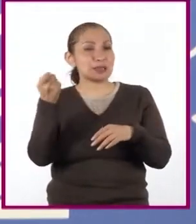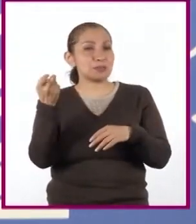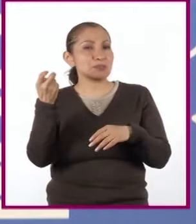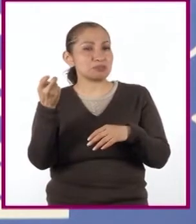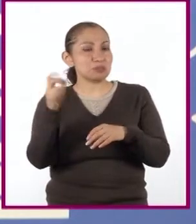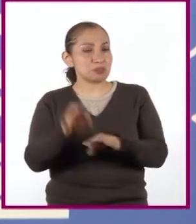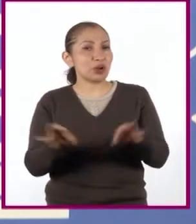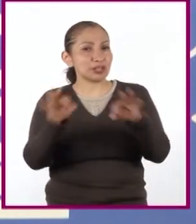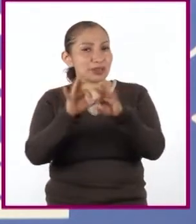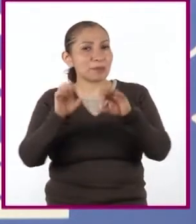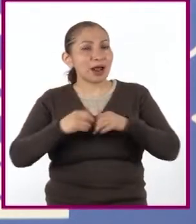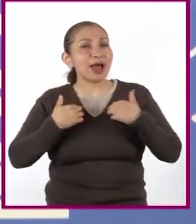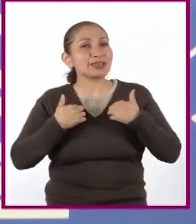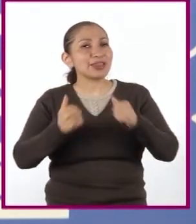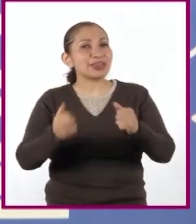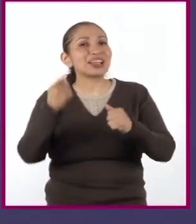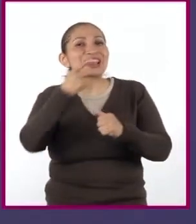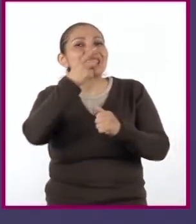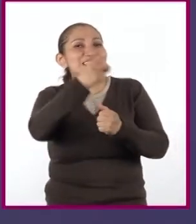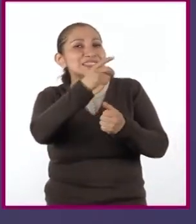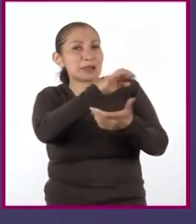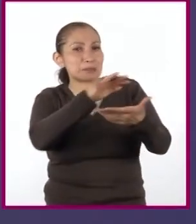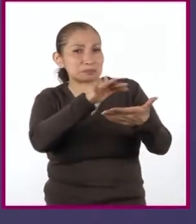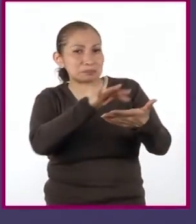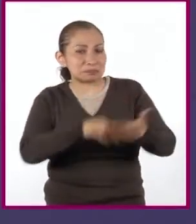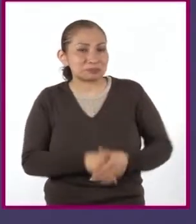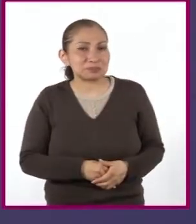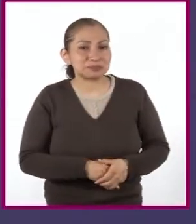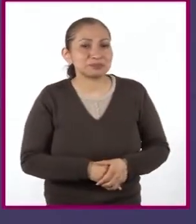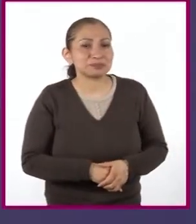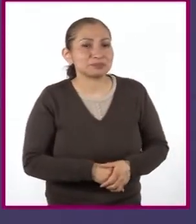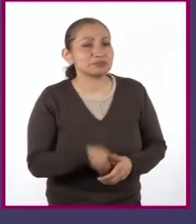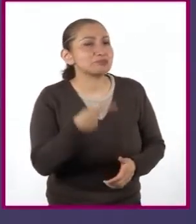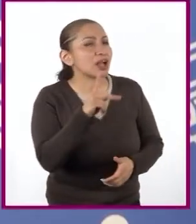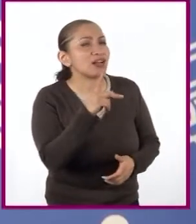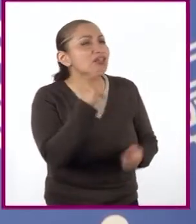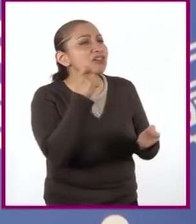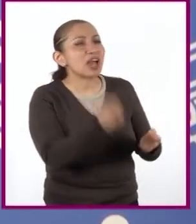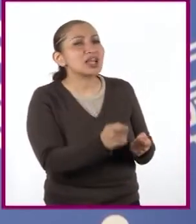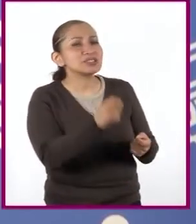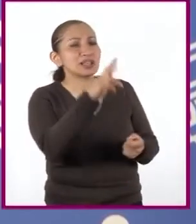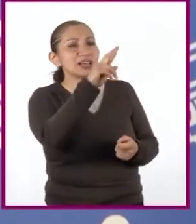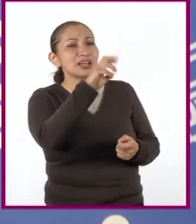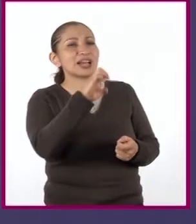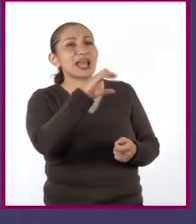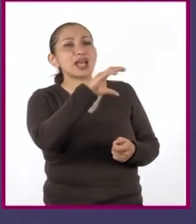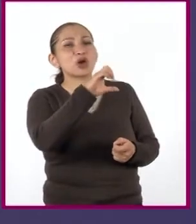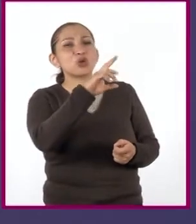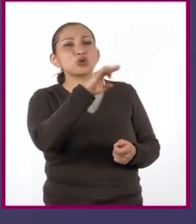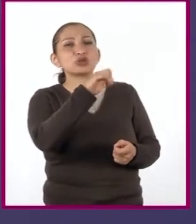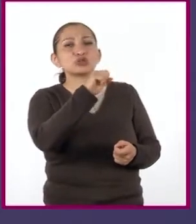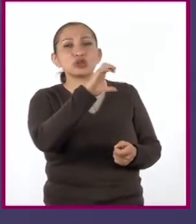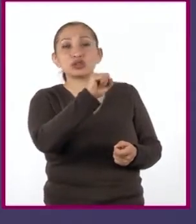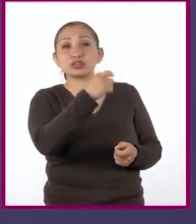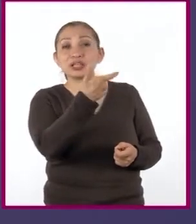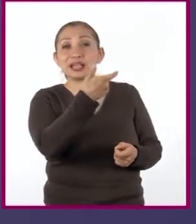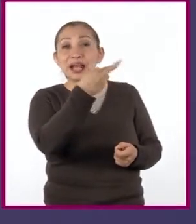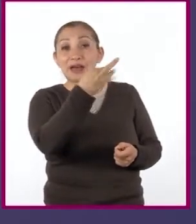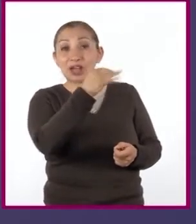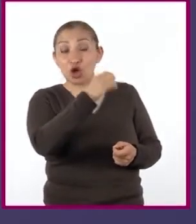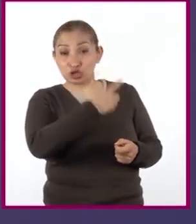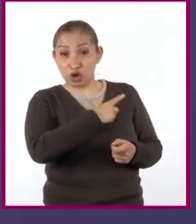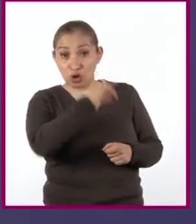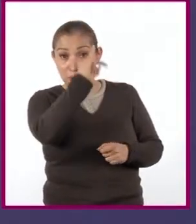para comprender el mensaje. Pero entonces, ¿qué son los recursos gráficos? ¿Solo son